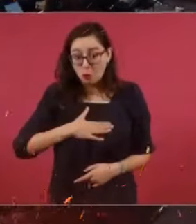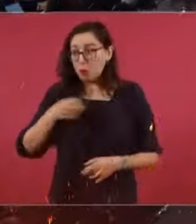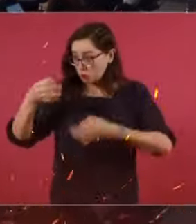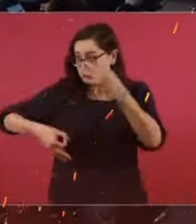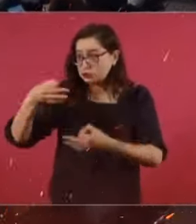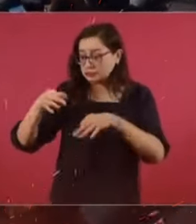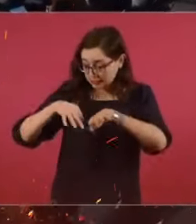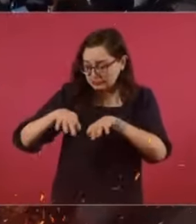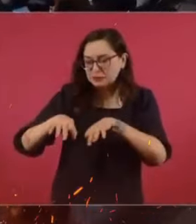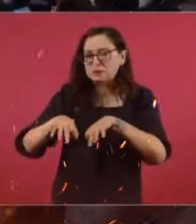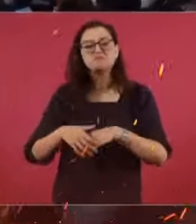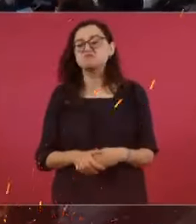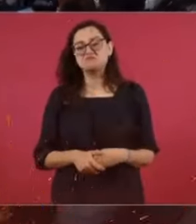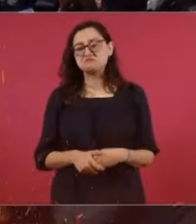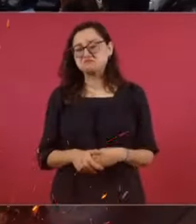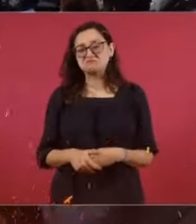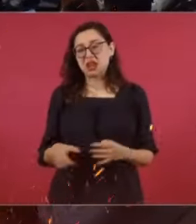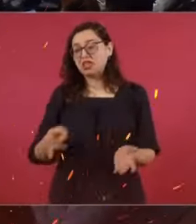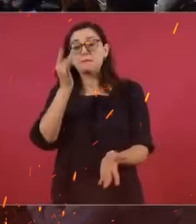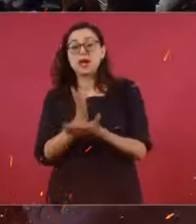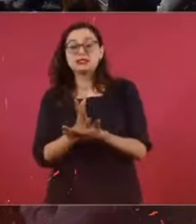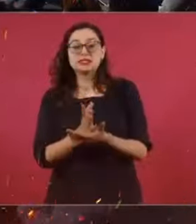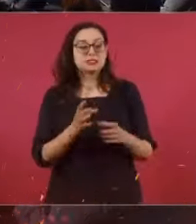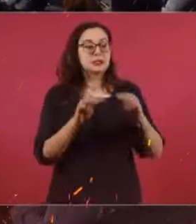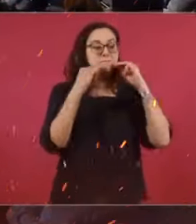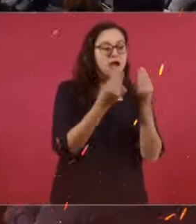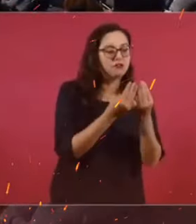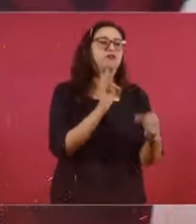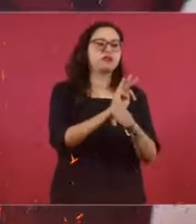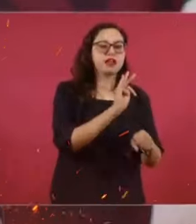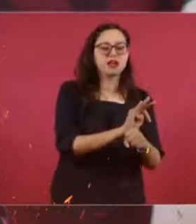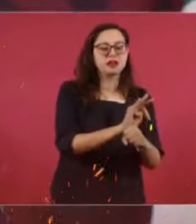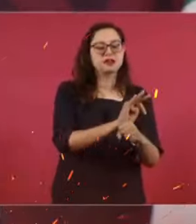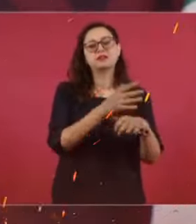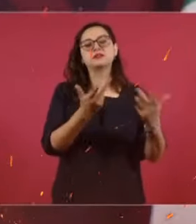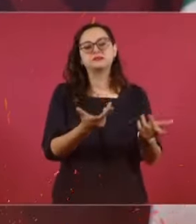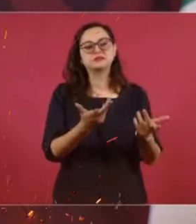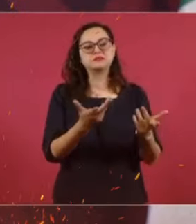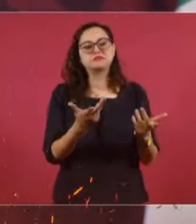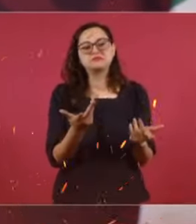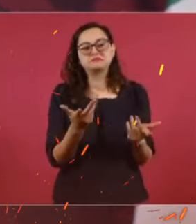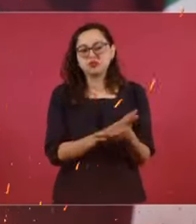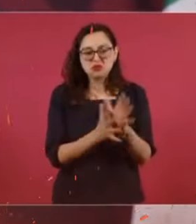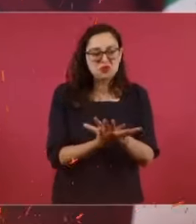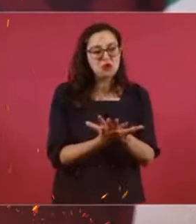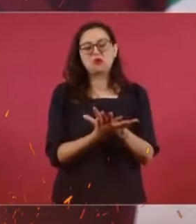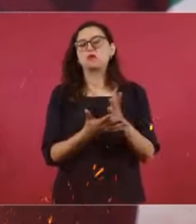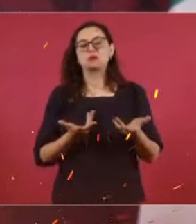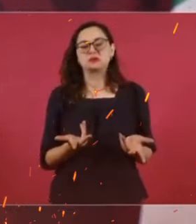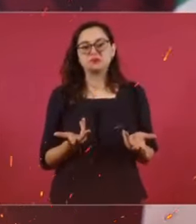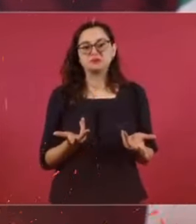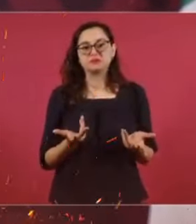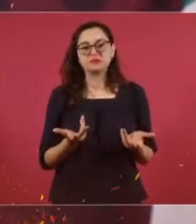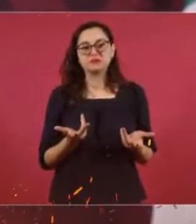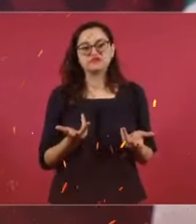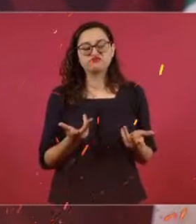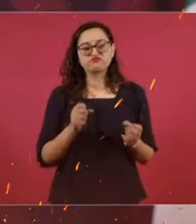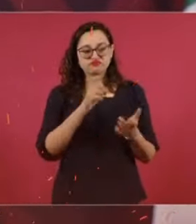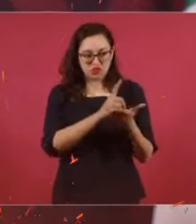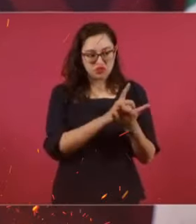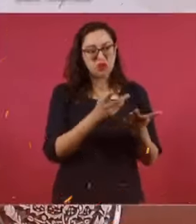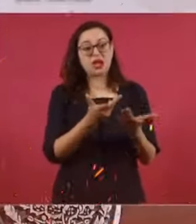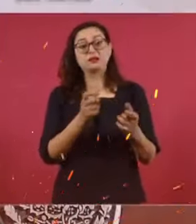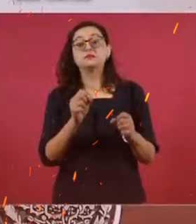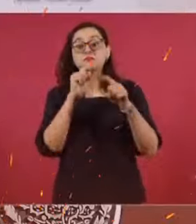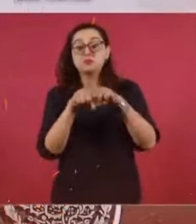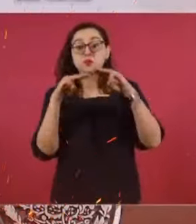dediquen nada más a proteger a delincuentes del crimen organizado